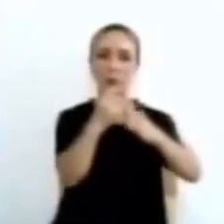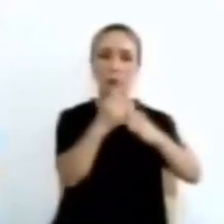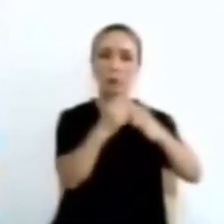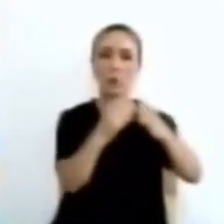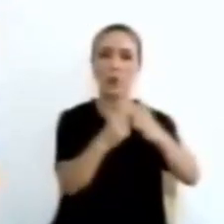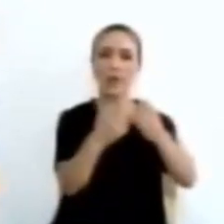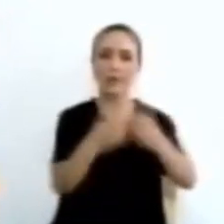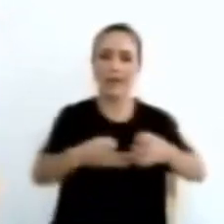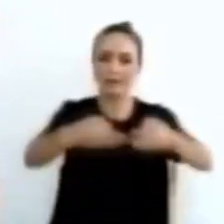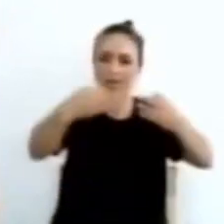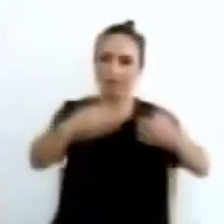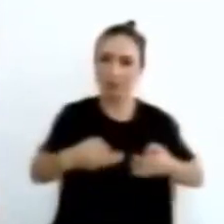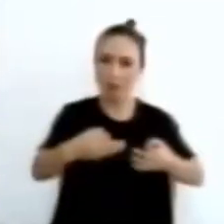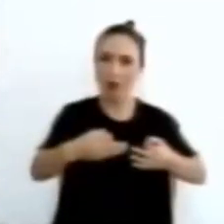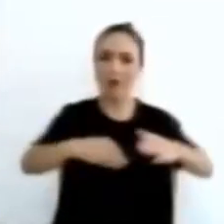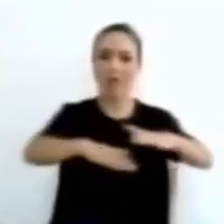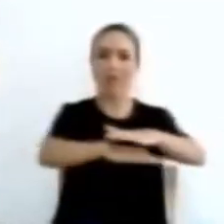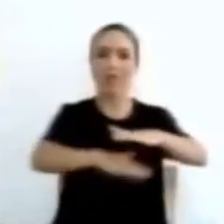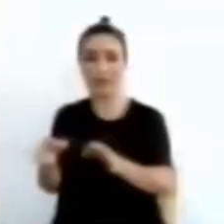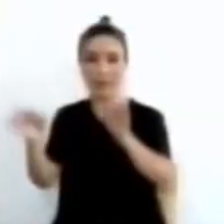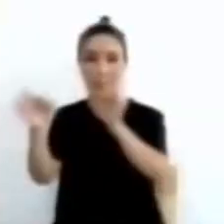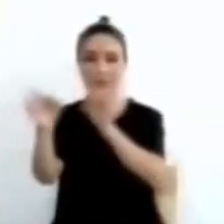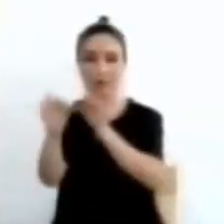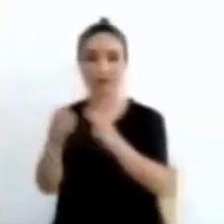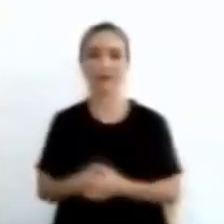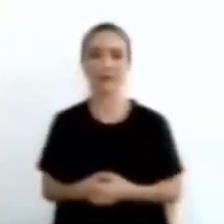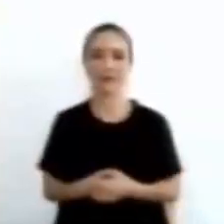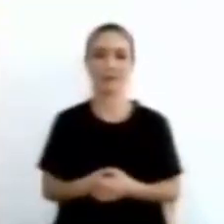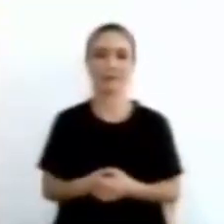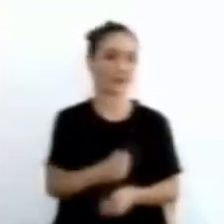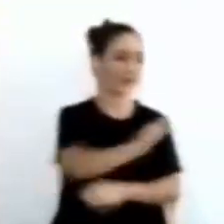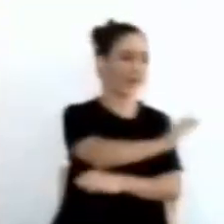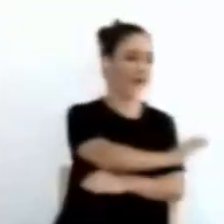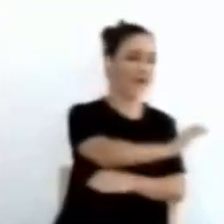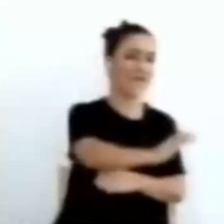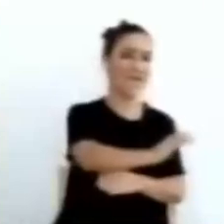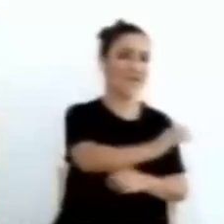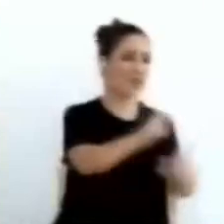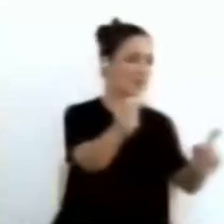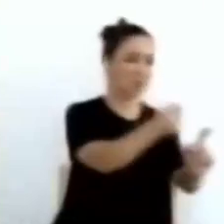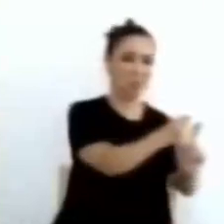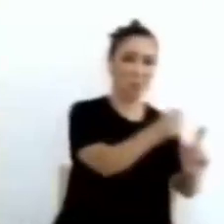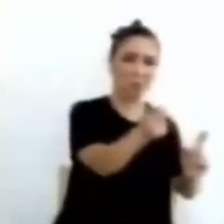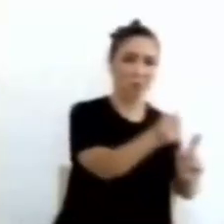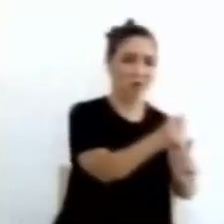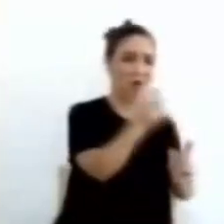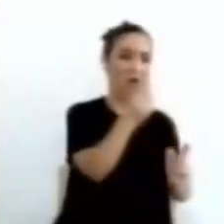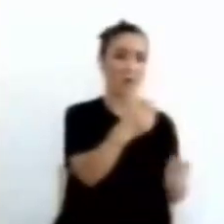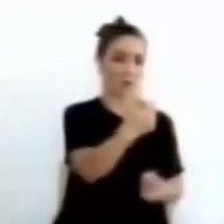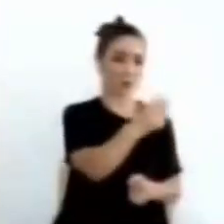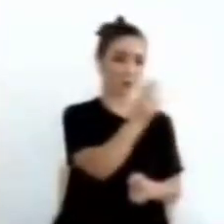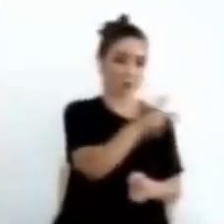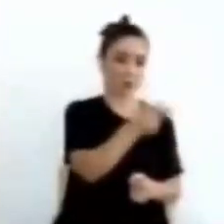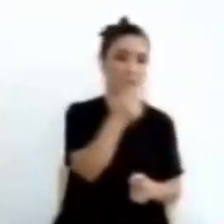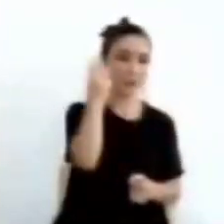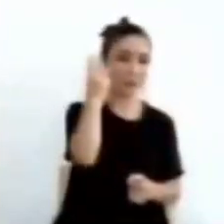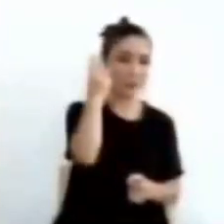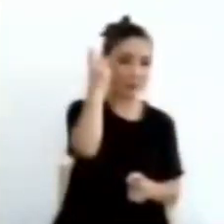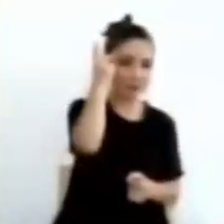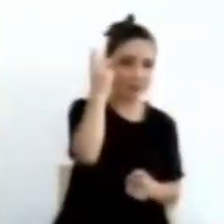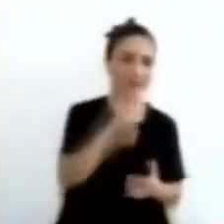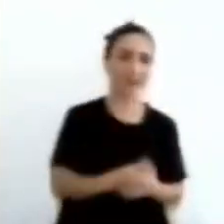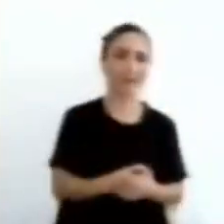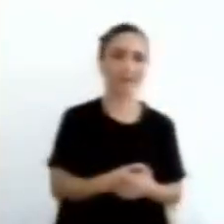la nación costarricense. Niños agredidos por sus propios padres,